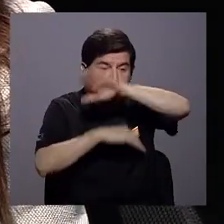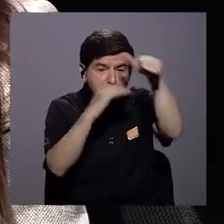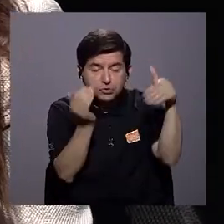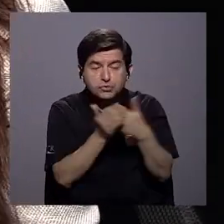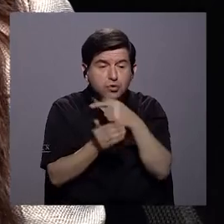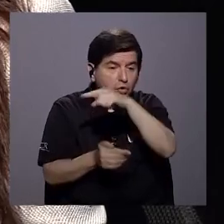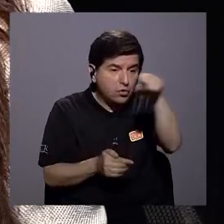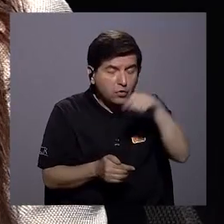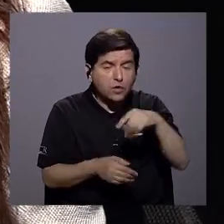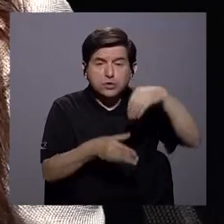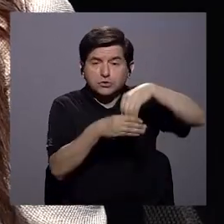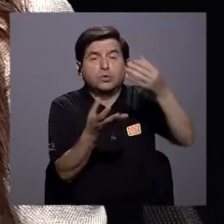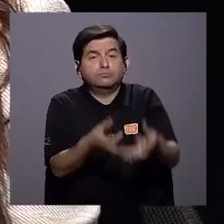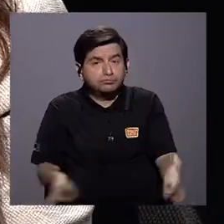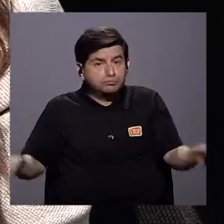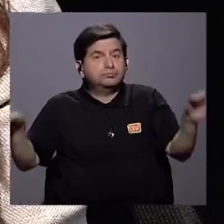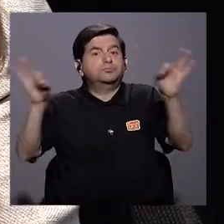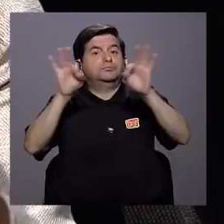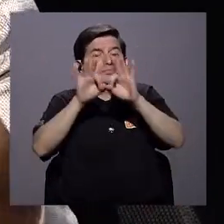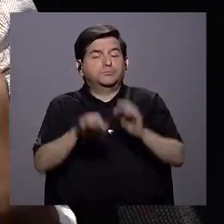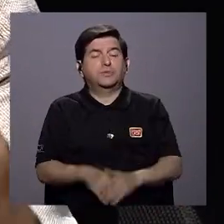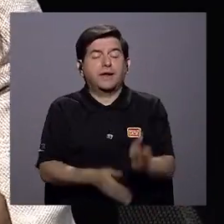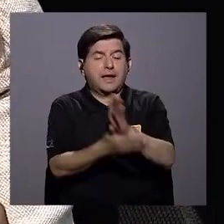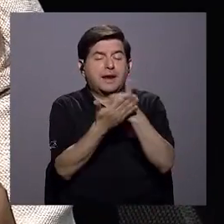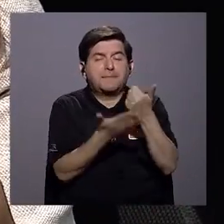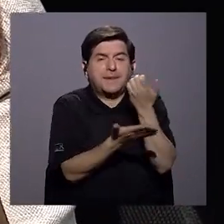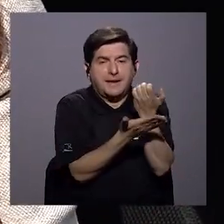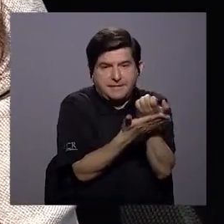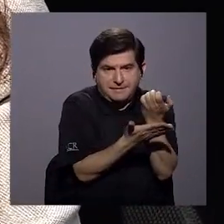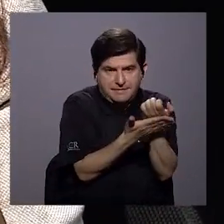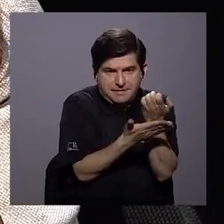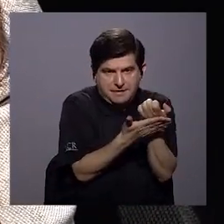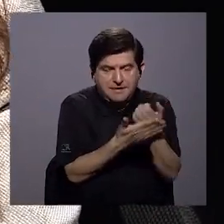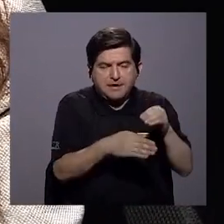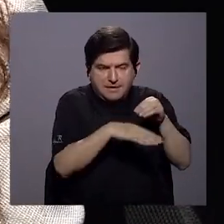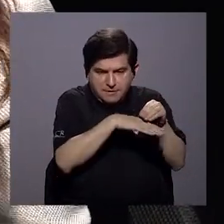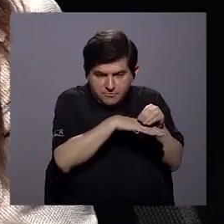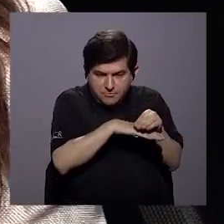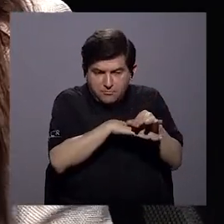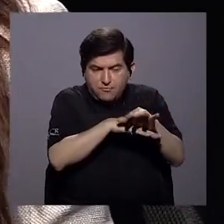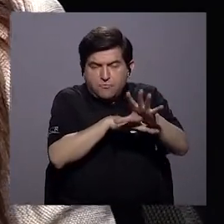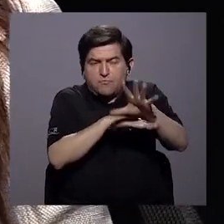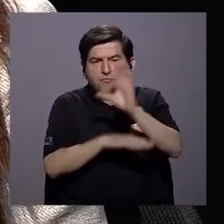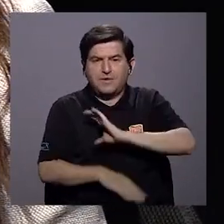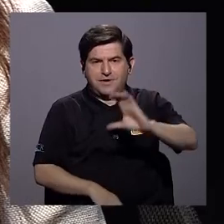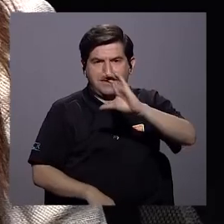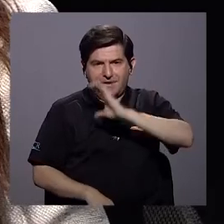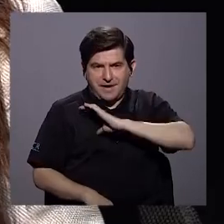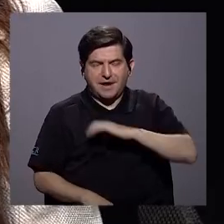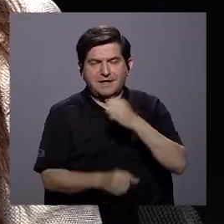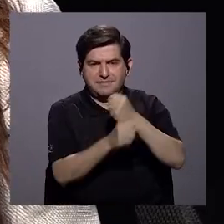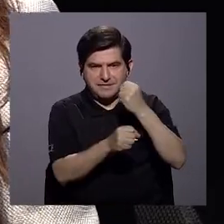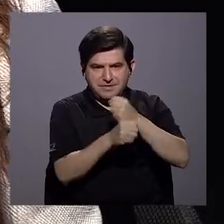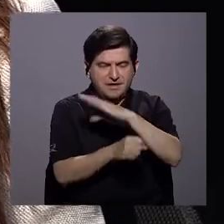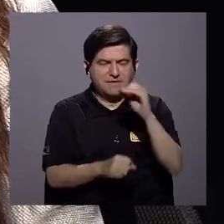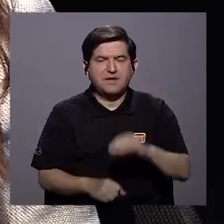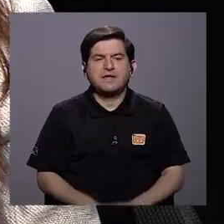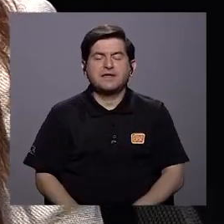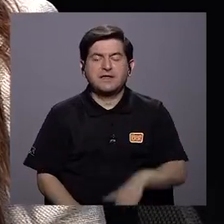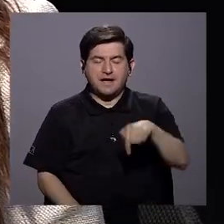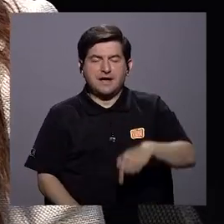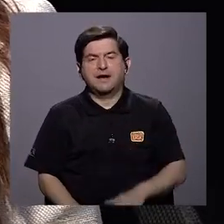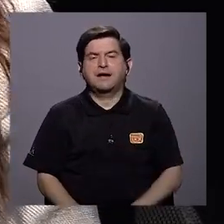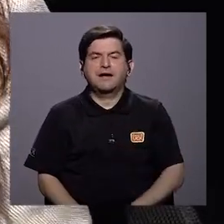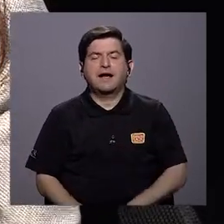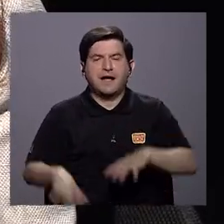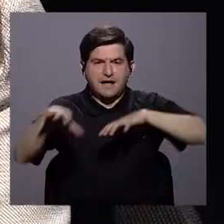Todo esto tiene un componente importante en ese lado económico que tiene incidencia en las características del empleo y de la ocupación